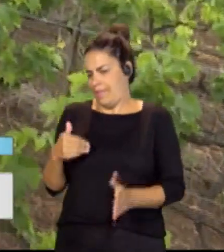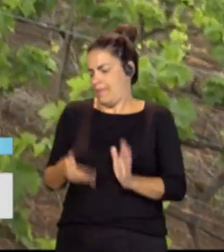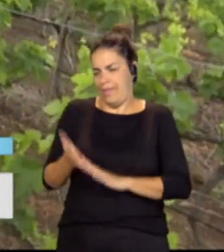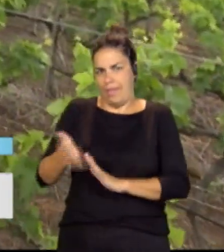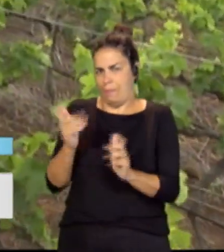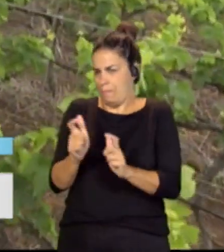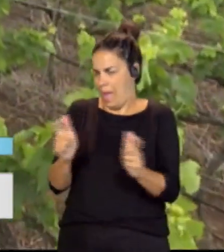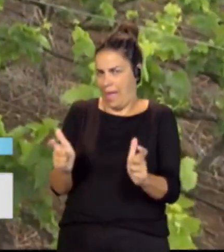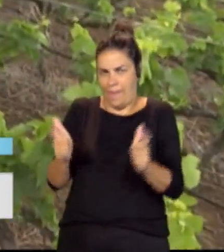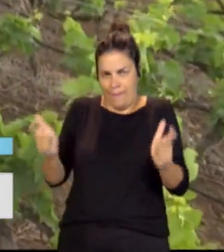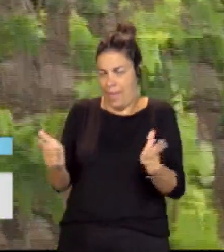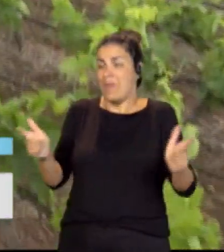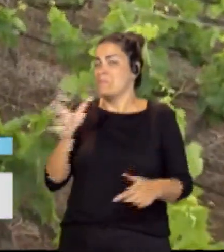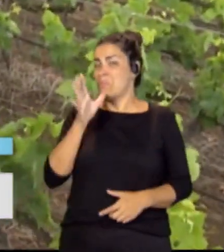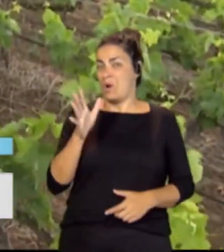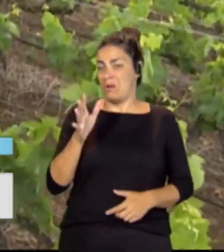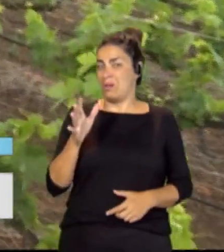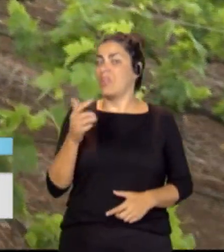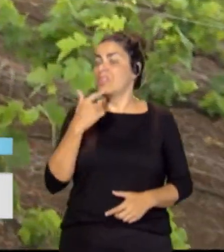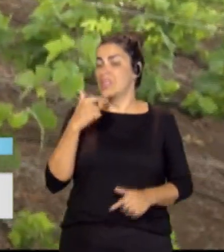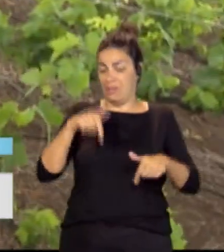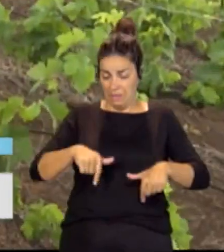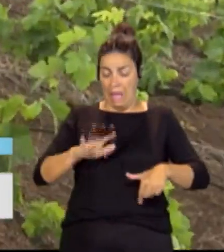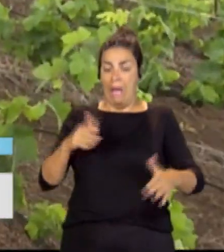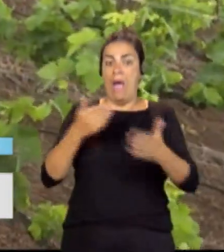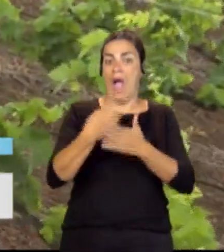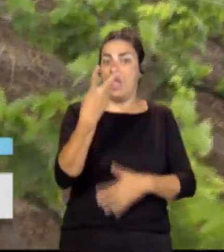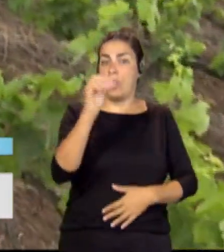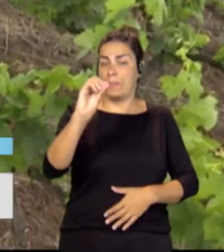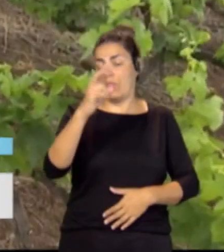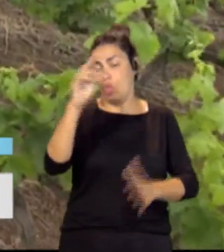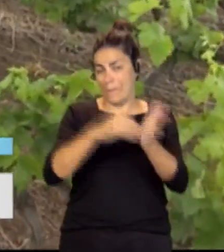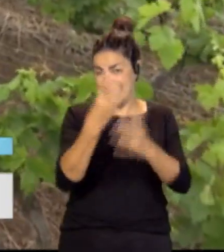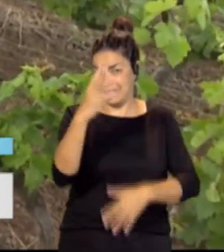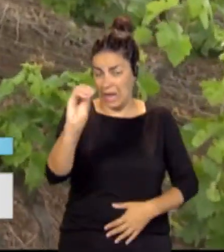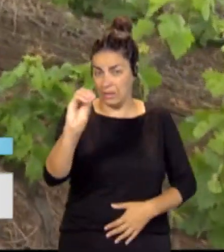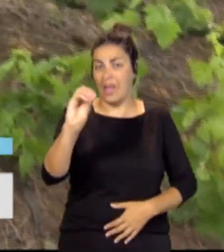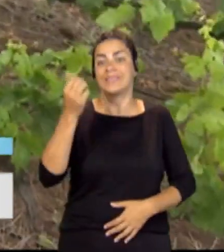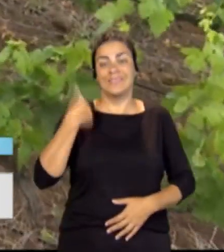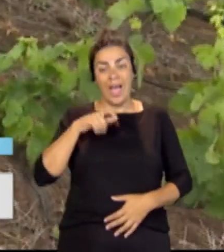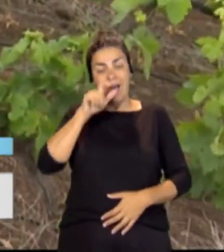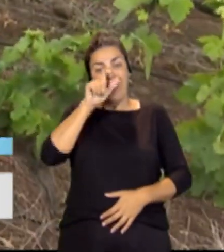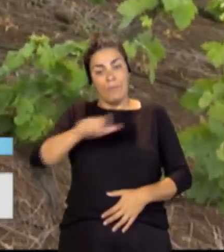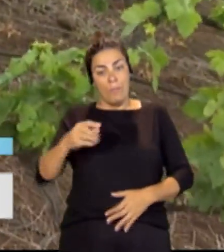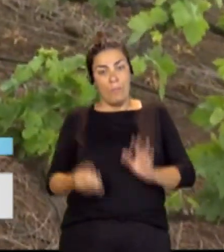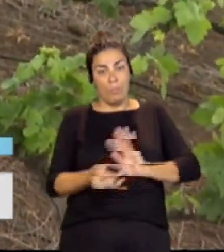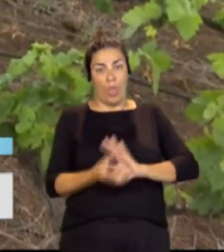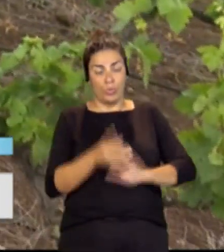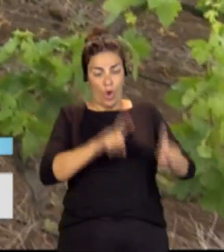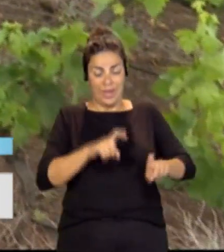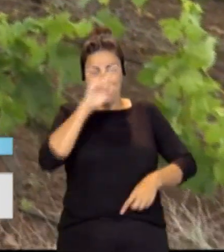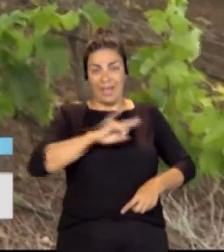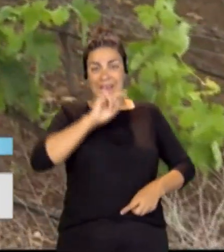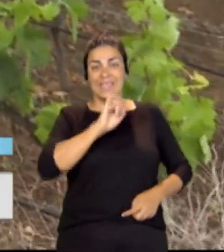solo en esta década, o sea, de aquí a 2030, se van a jubilar el 56% de los productores que tenemos en